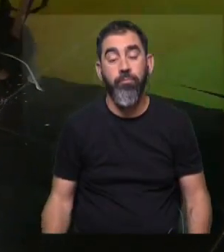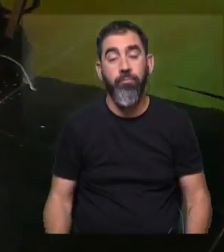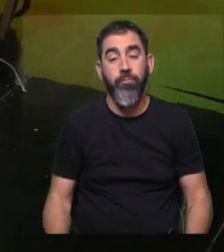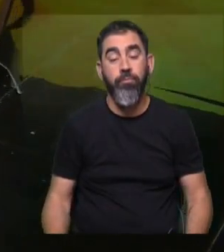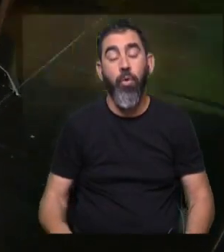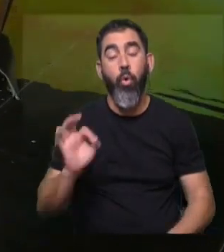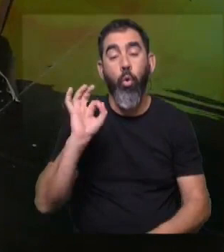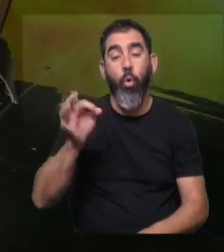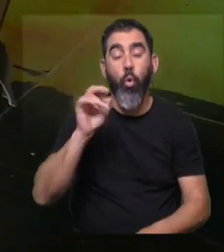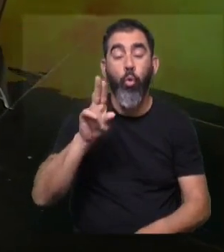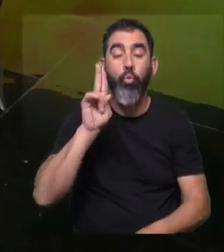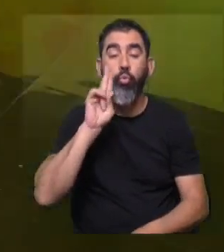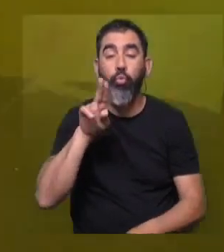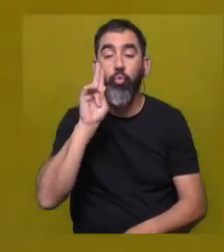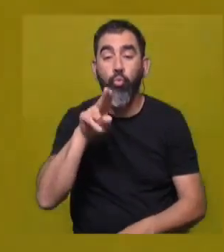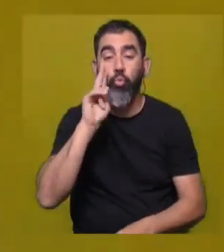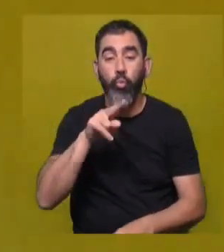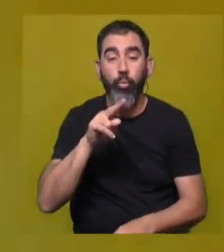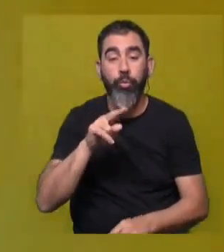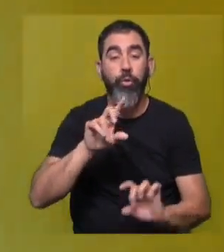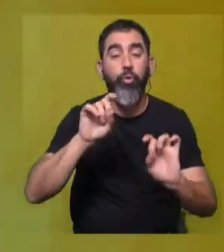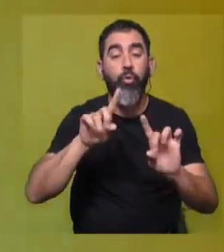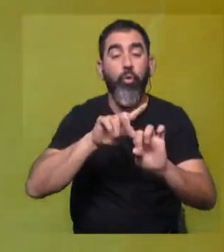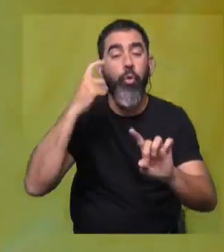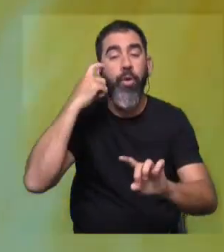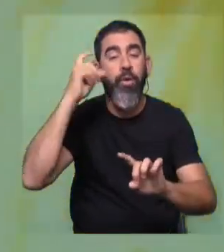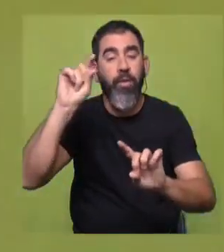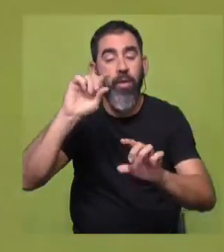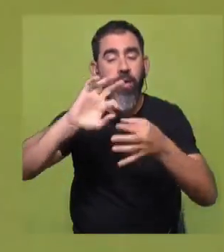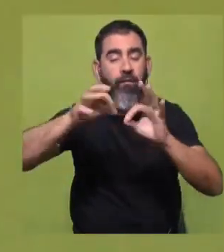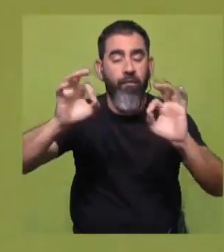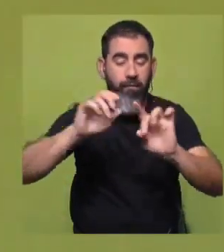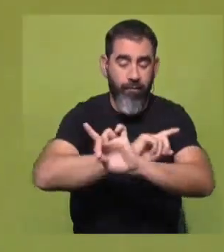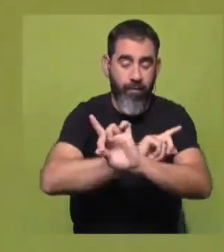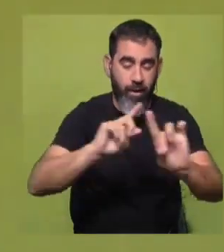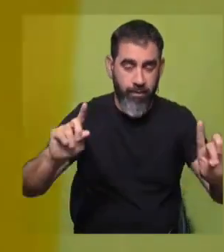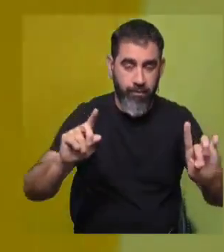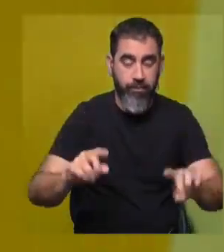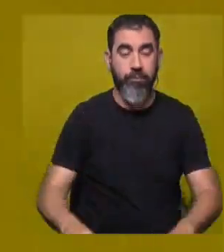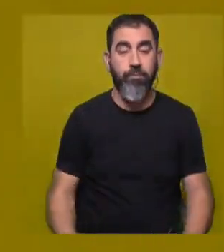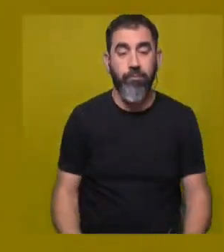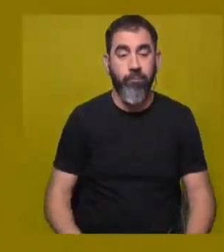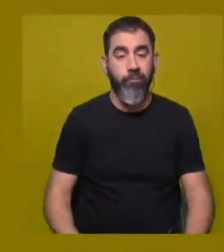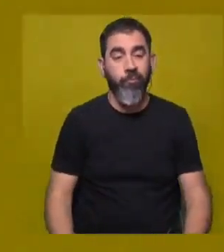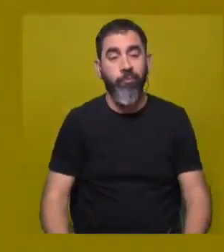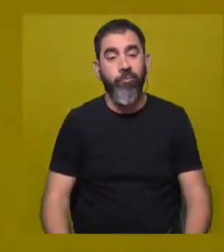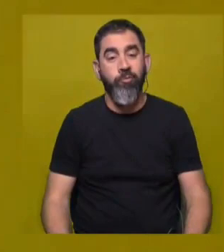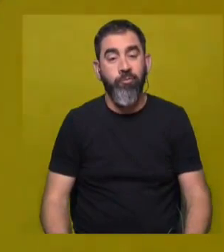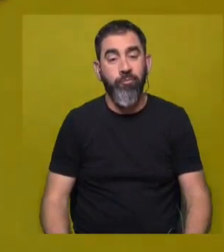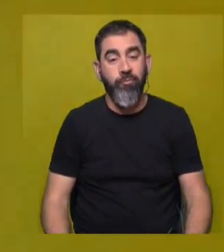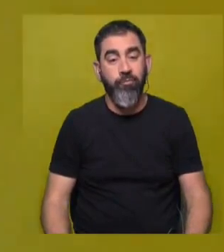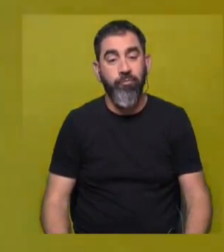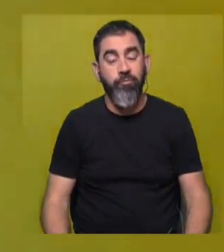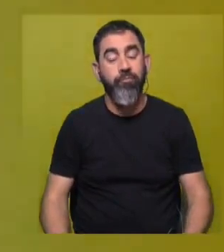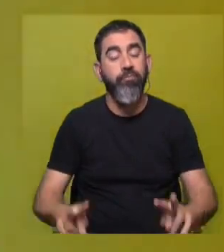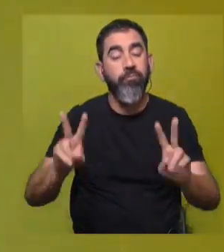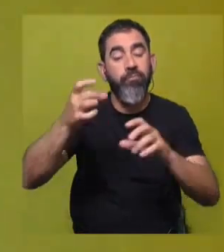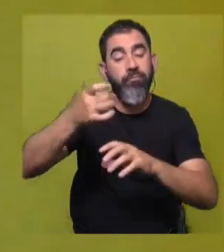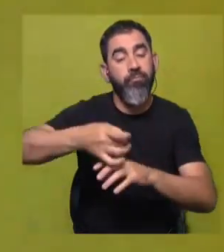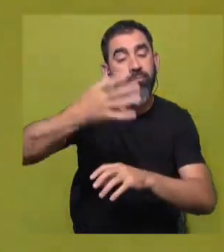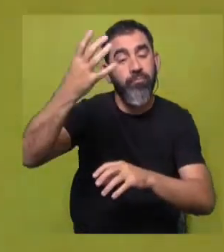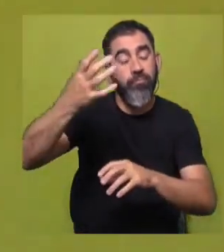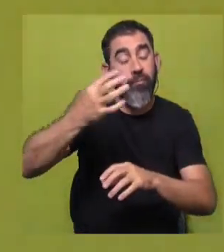Octubre Rosa es más que una idea o un eslogan que de alguna manera quiere apuntalar un concepto.